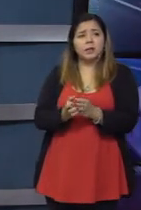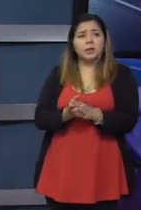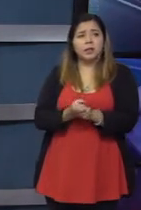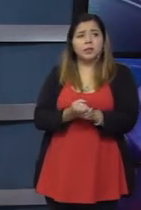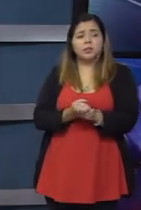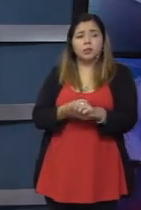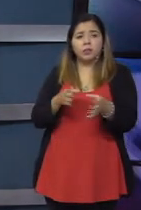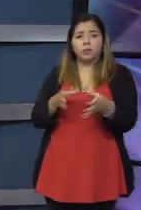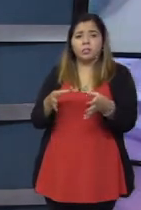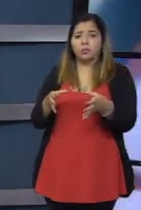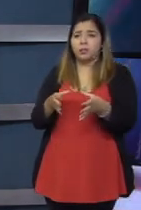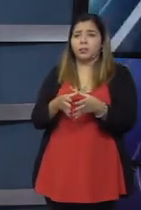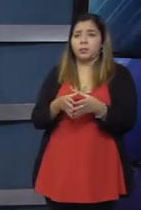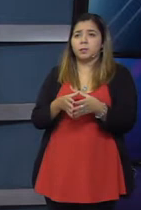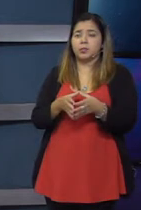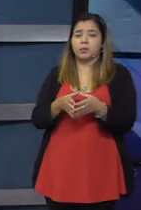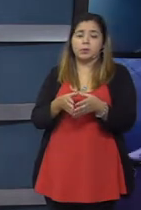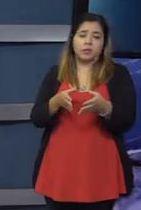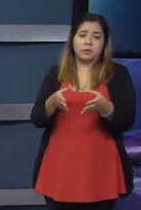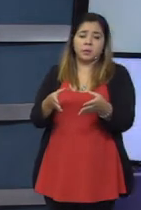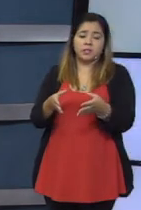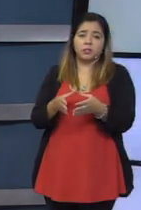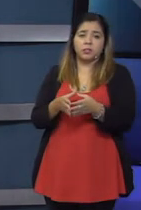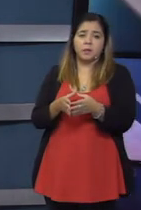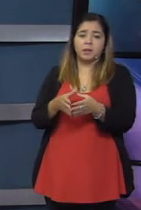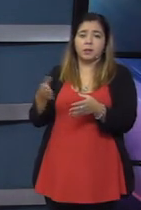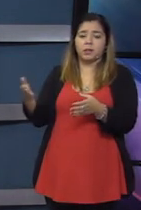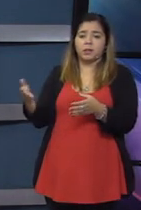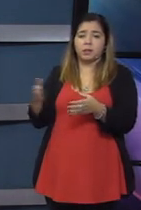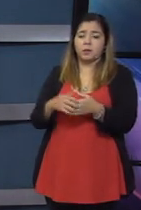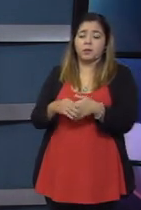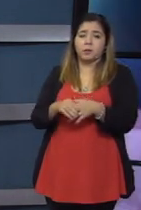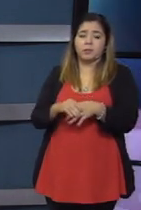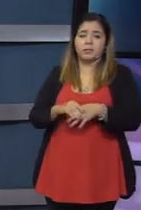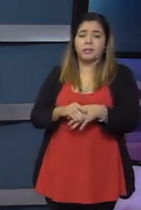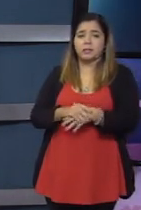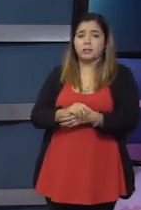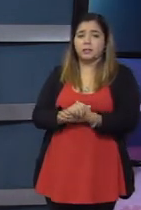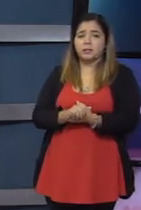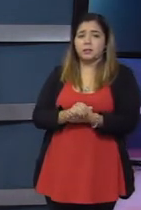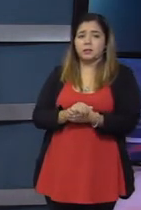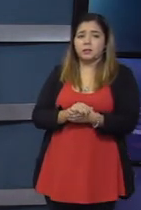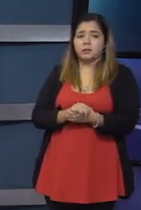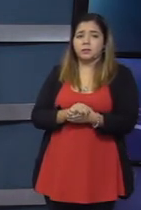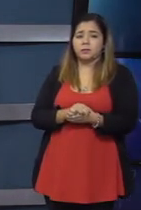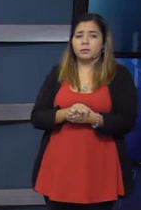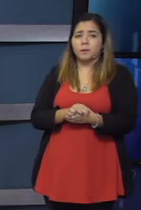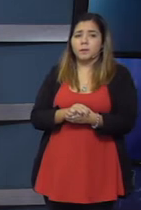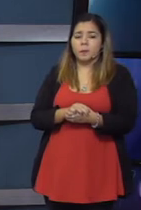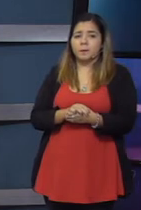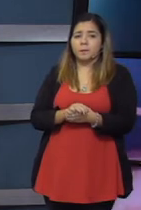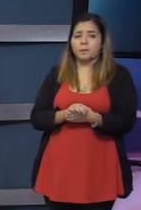yo personalmente no, yo personalmente no, sinceramente no he tenido contacto con ellos,